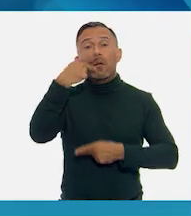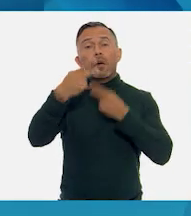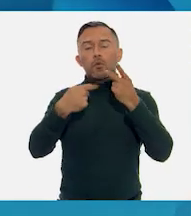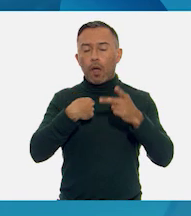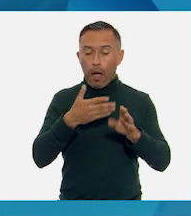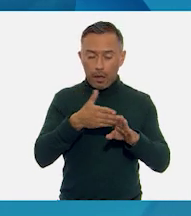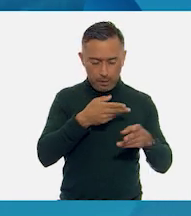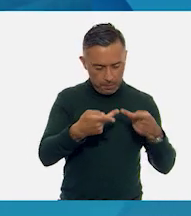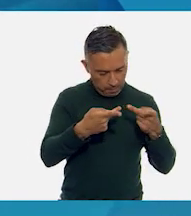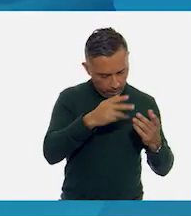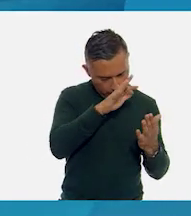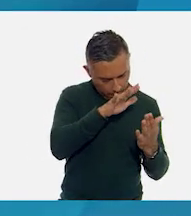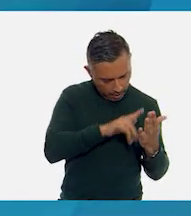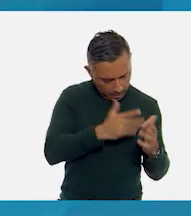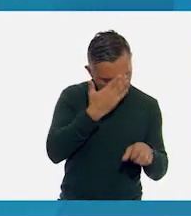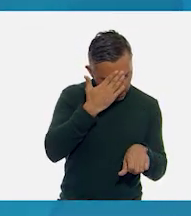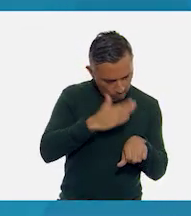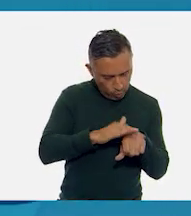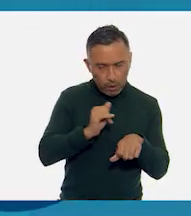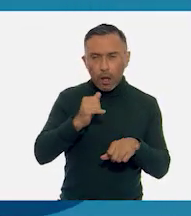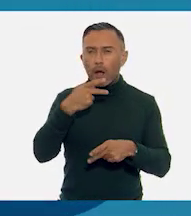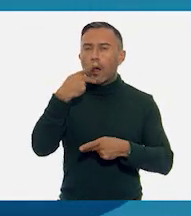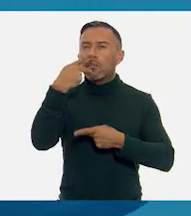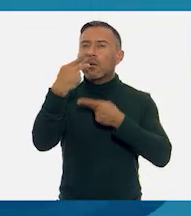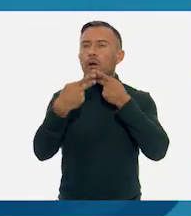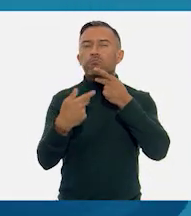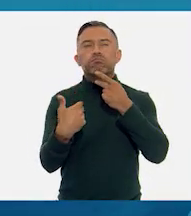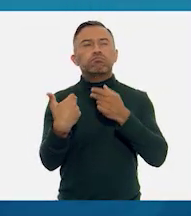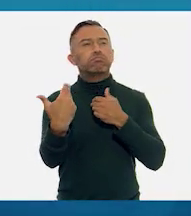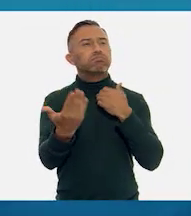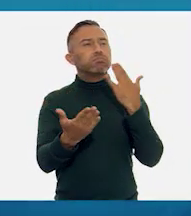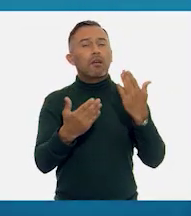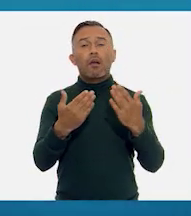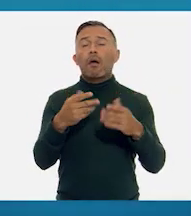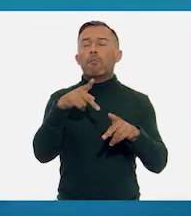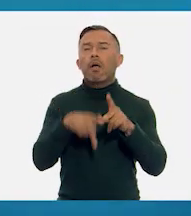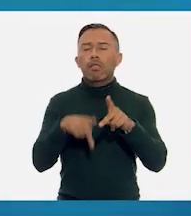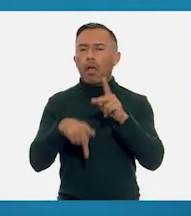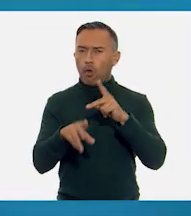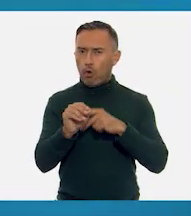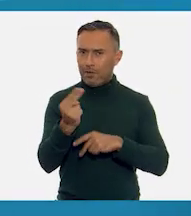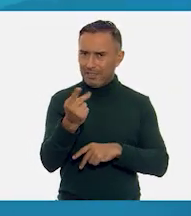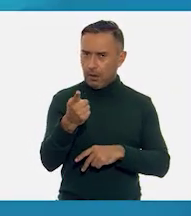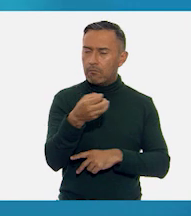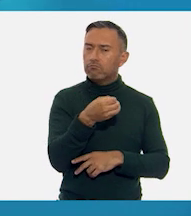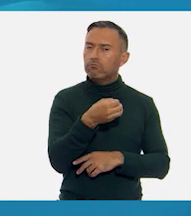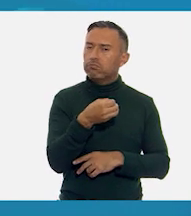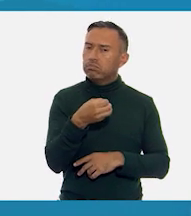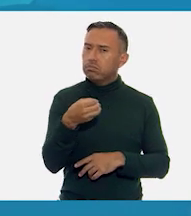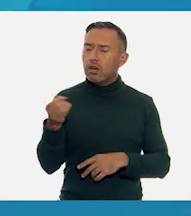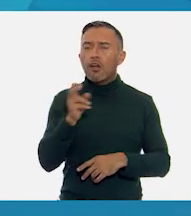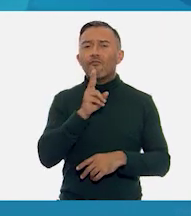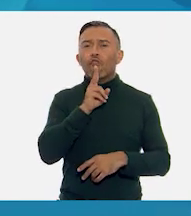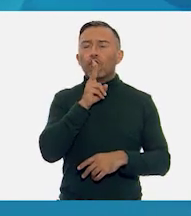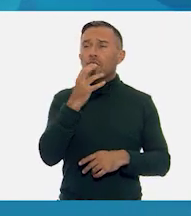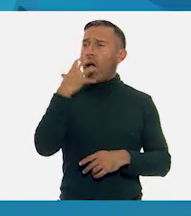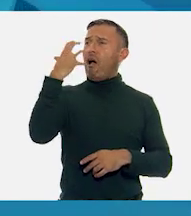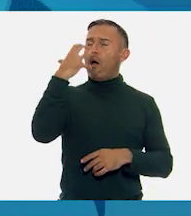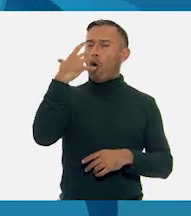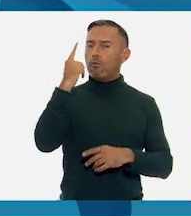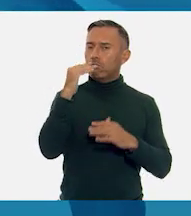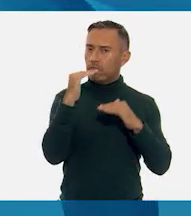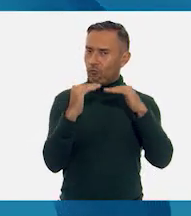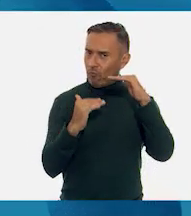alta, y que debemos hacerlo de manera fluida, con un volumen de voz adecuado, con la entonación pertinente